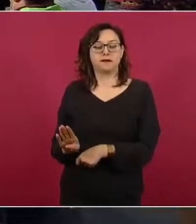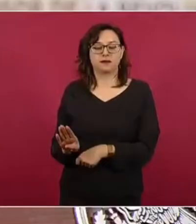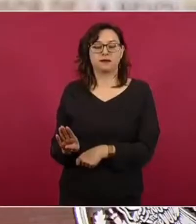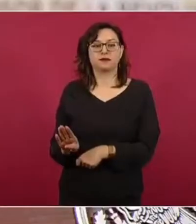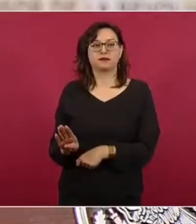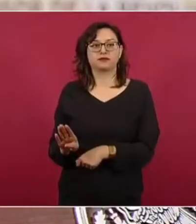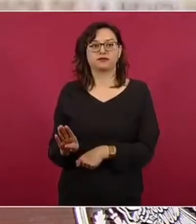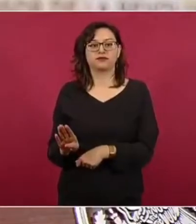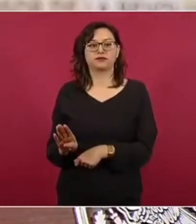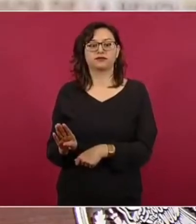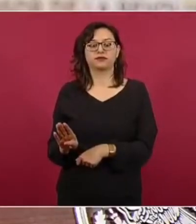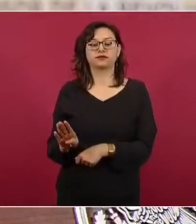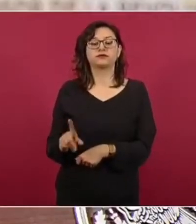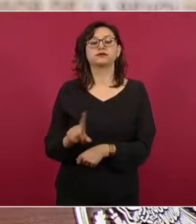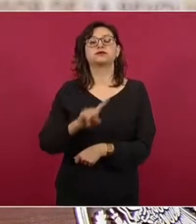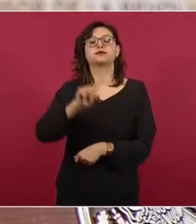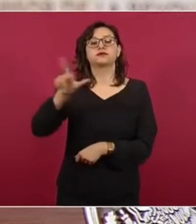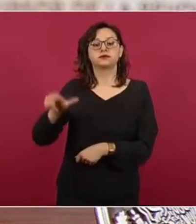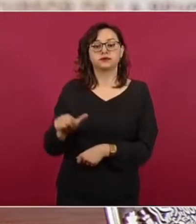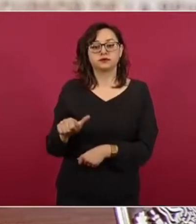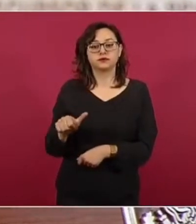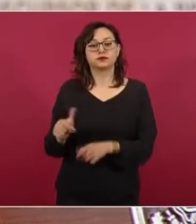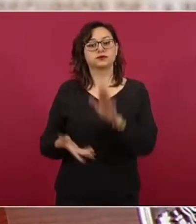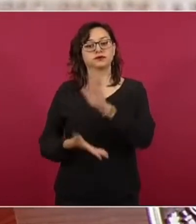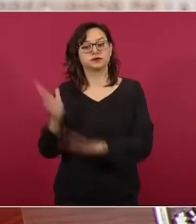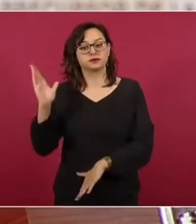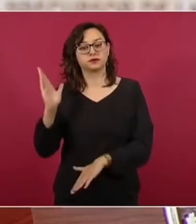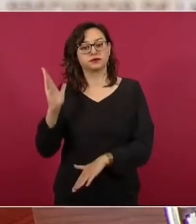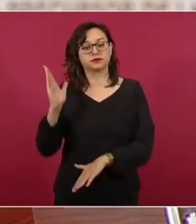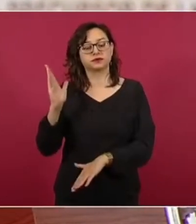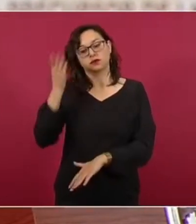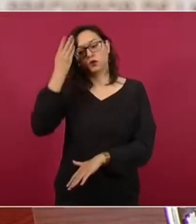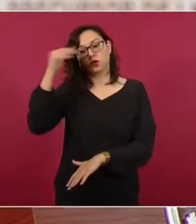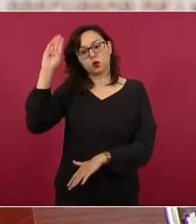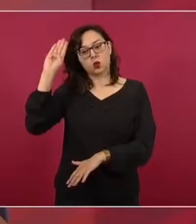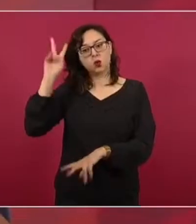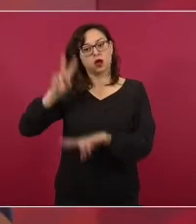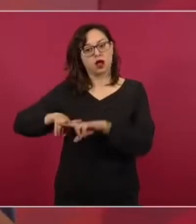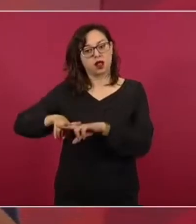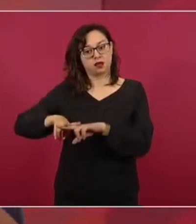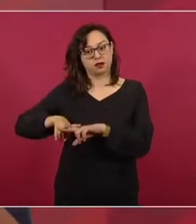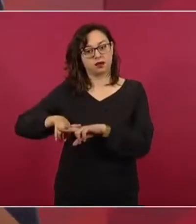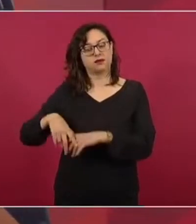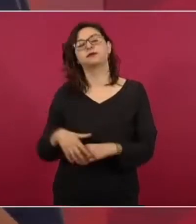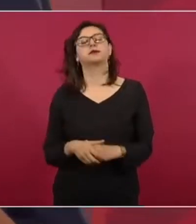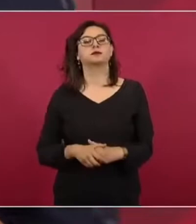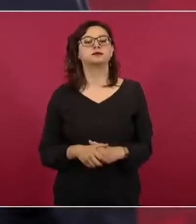y luego viajamos a La Habana, a Cuba.